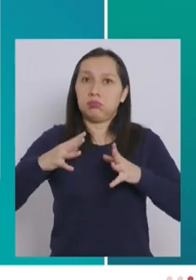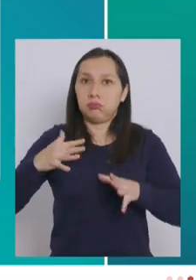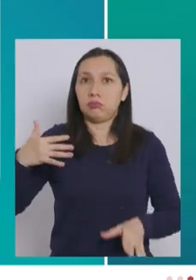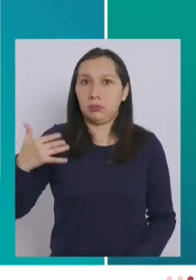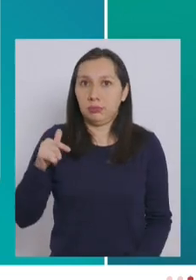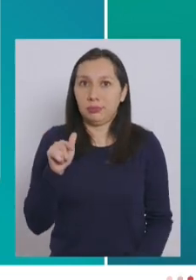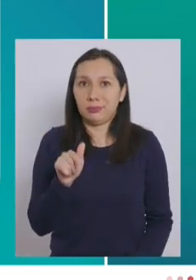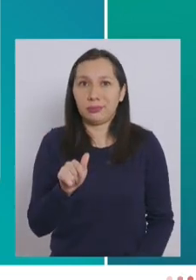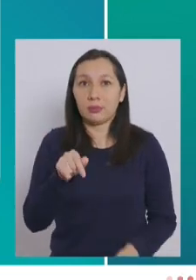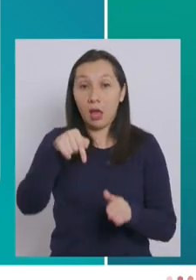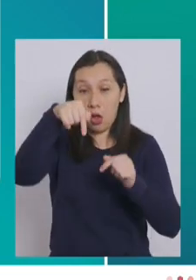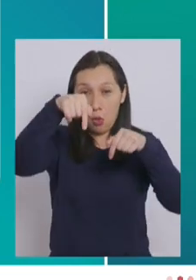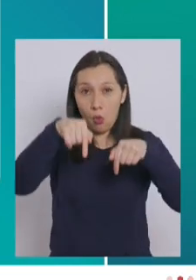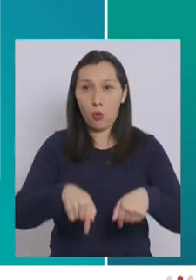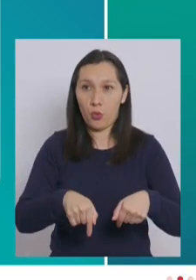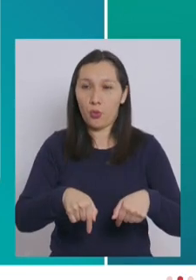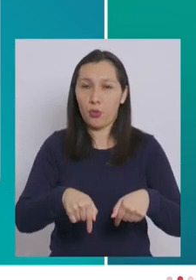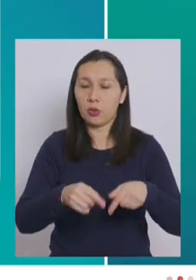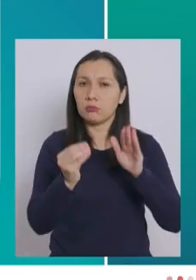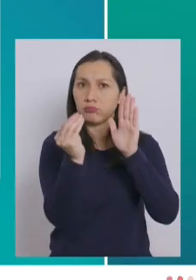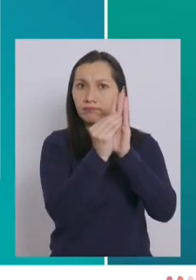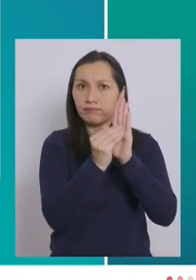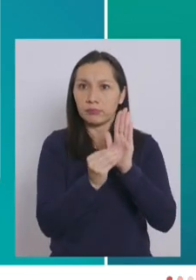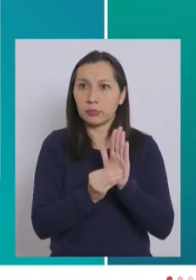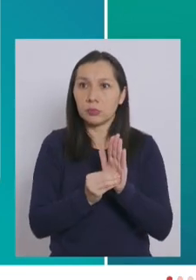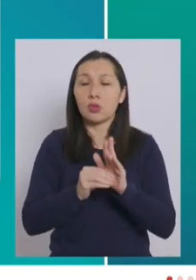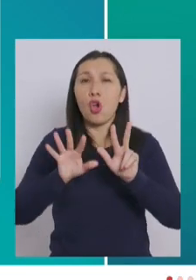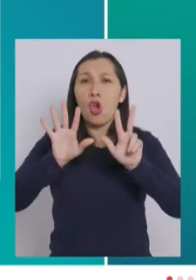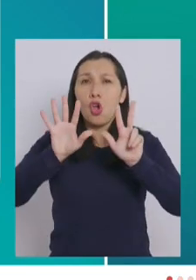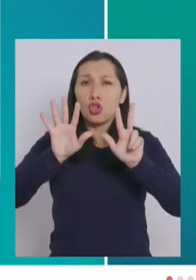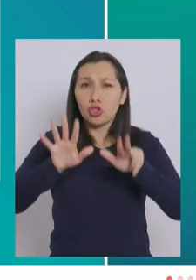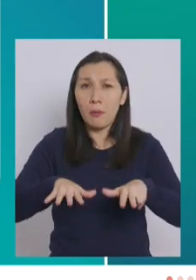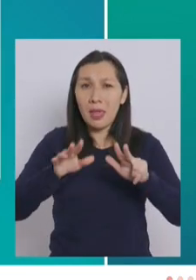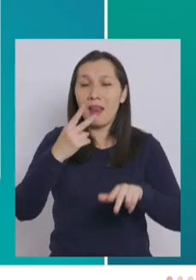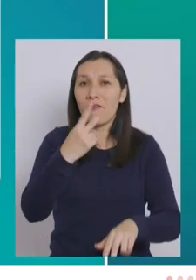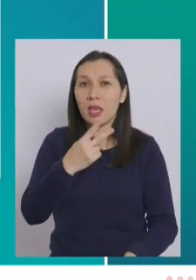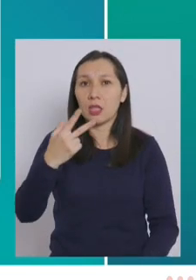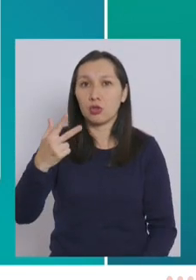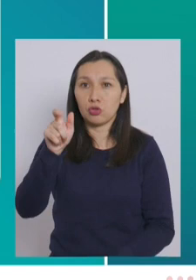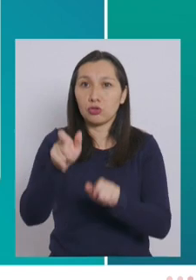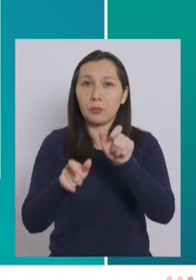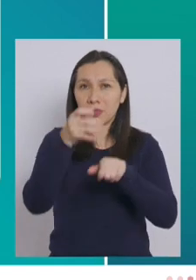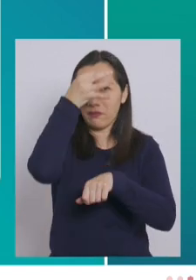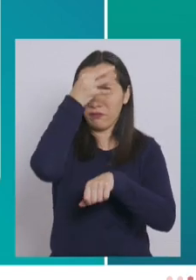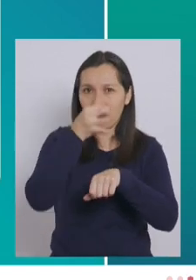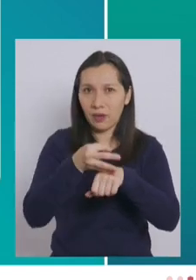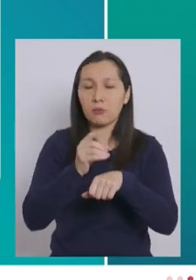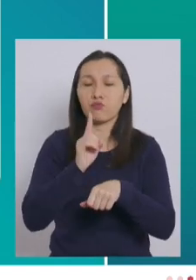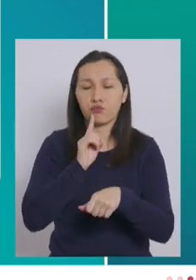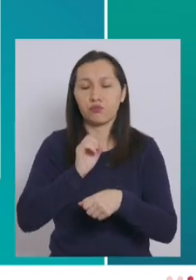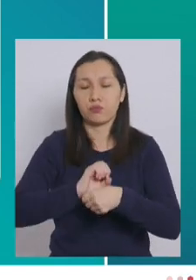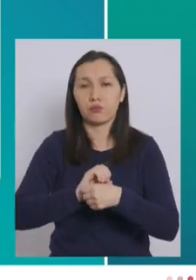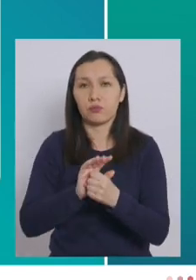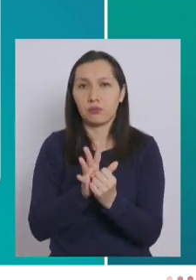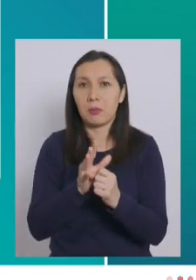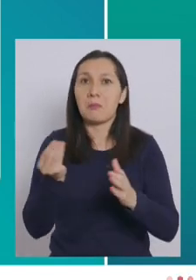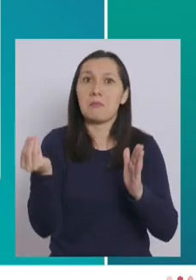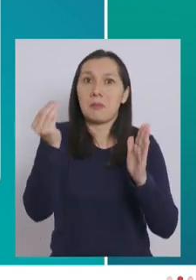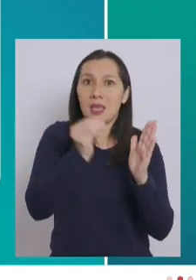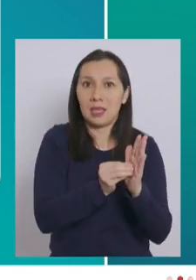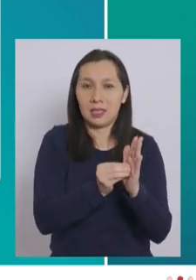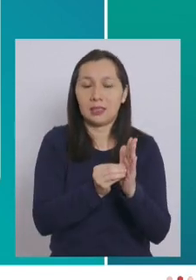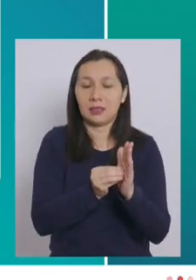Hoy día registramos 8.028 casos nuevos